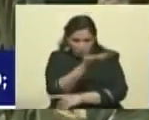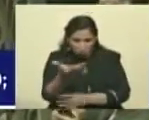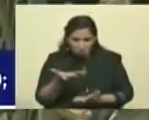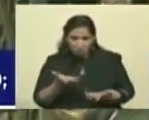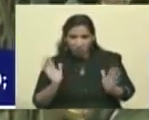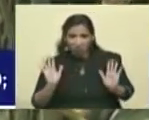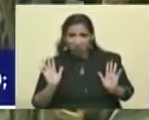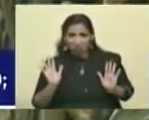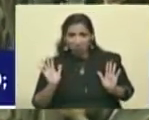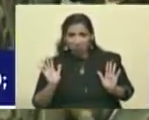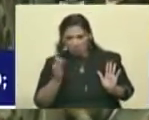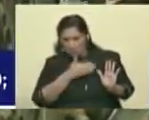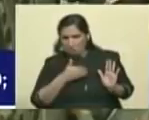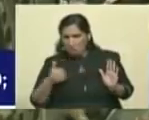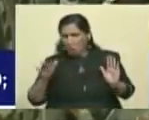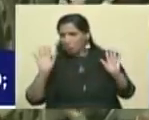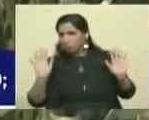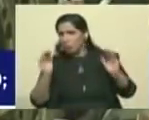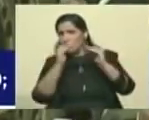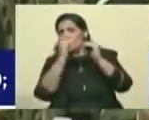Si quieren, nos subestiman.